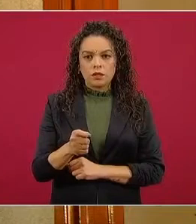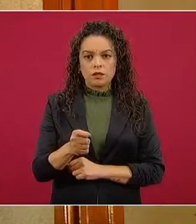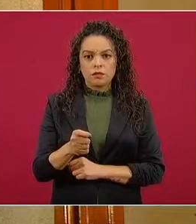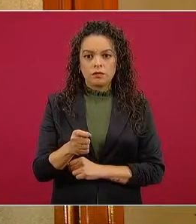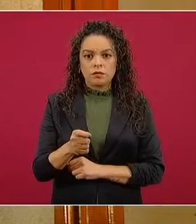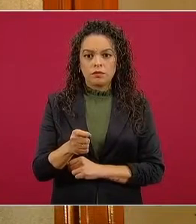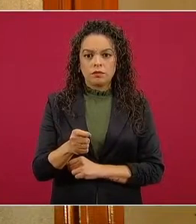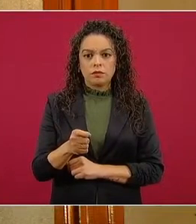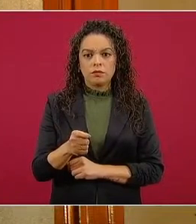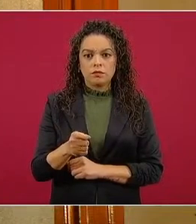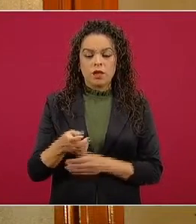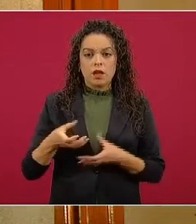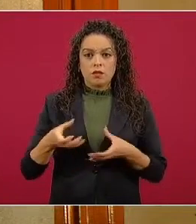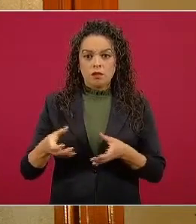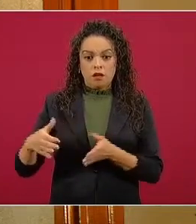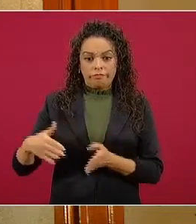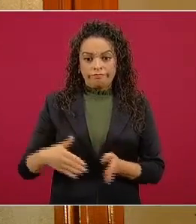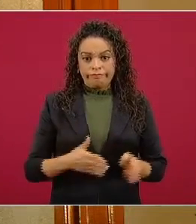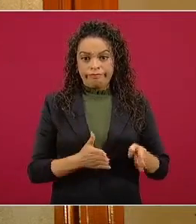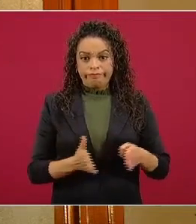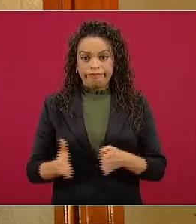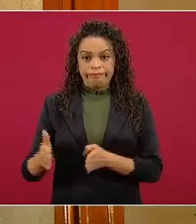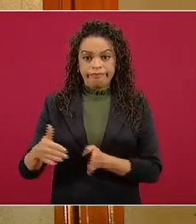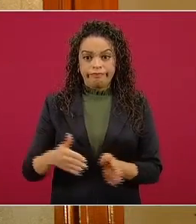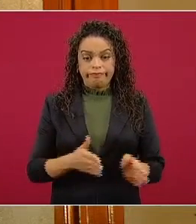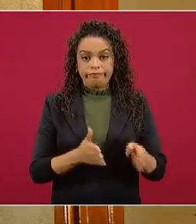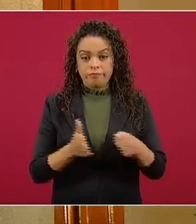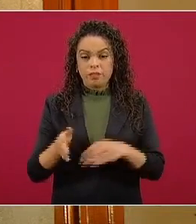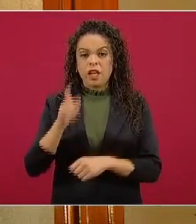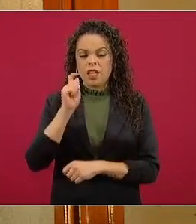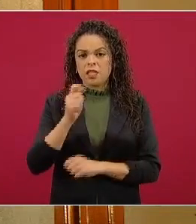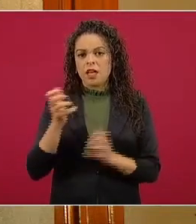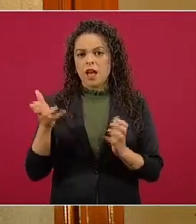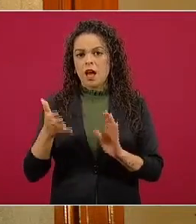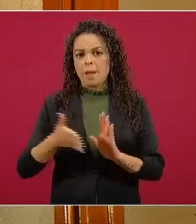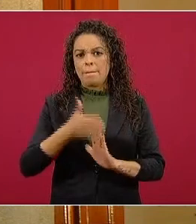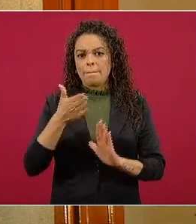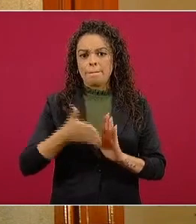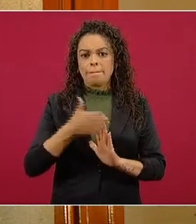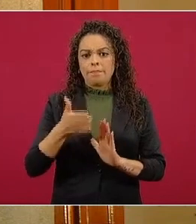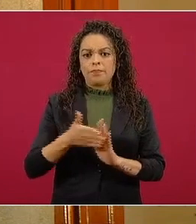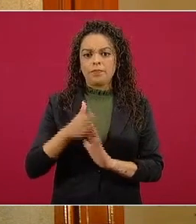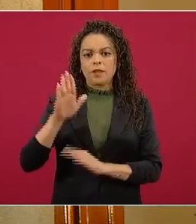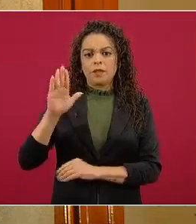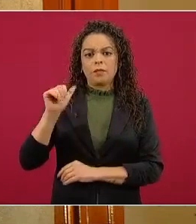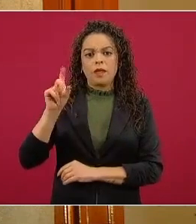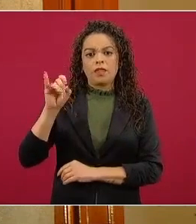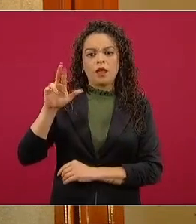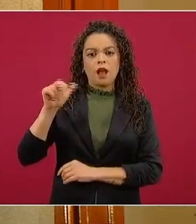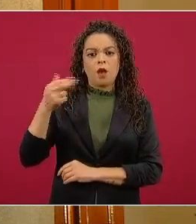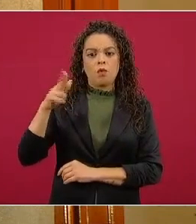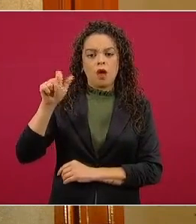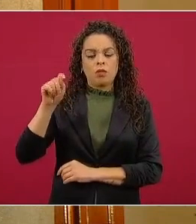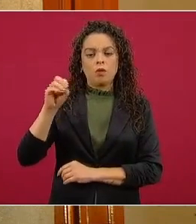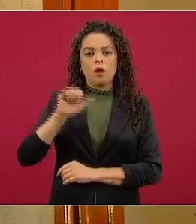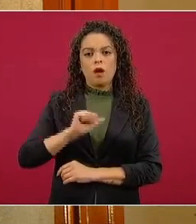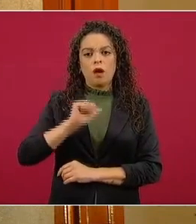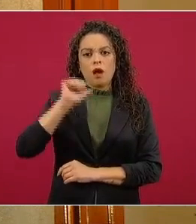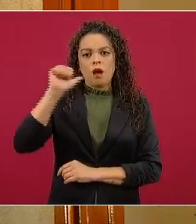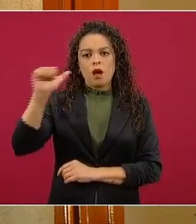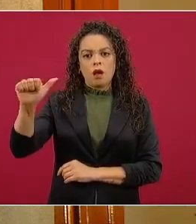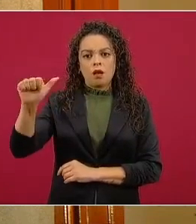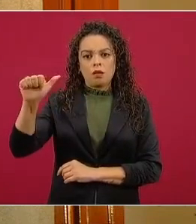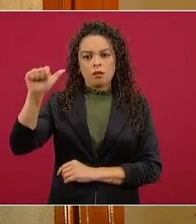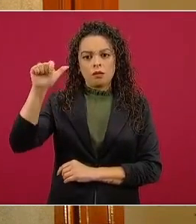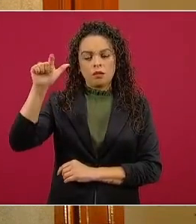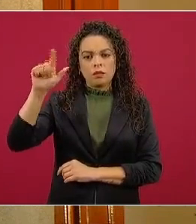estamos haciendo el camino de Badiraguato a Guadalupe